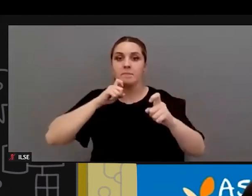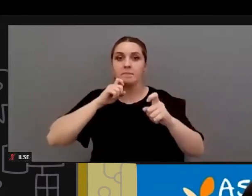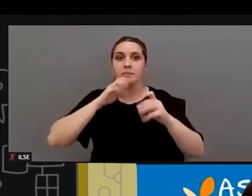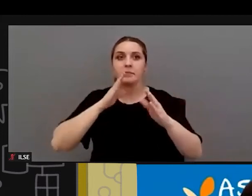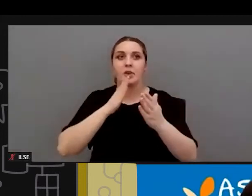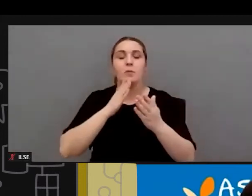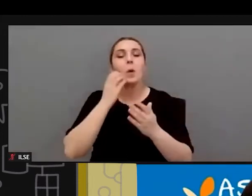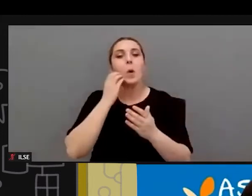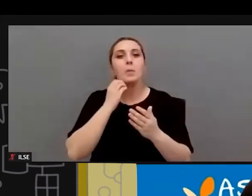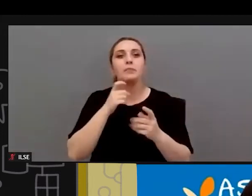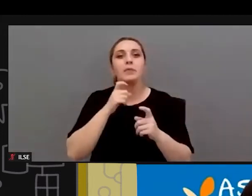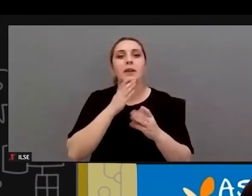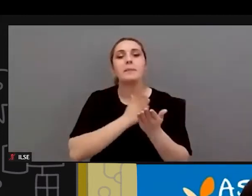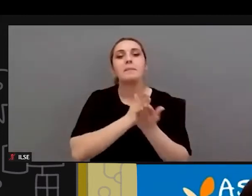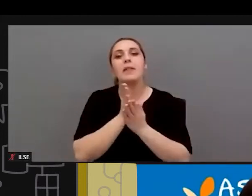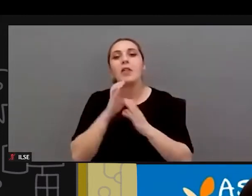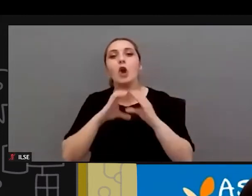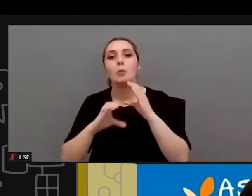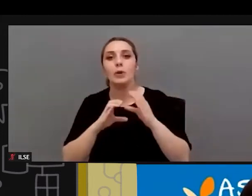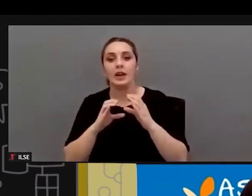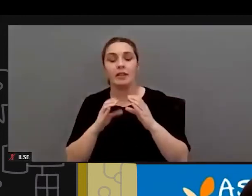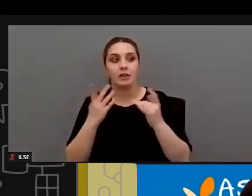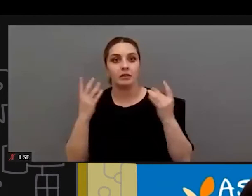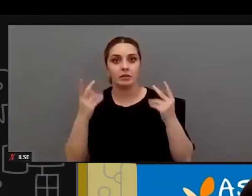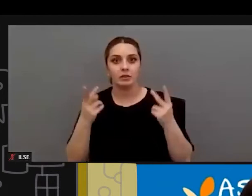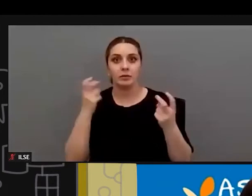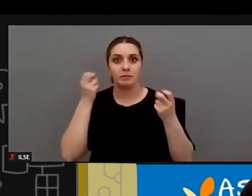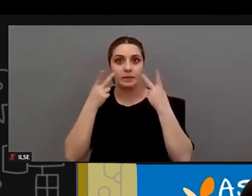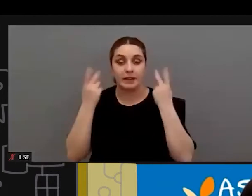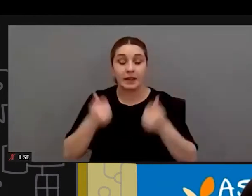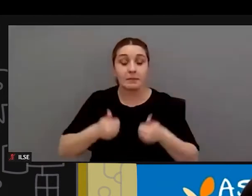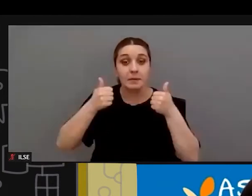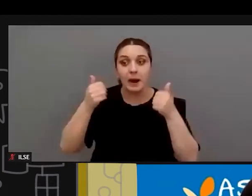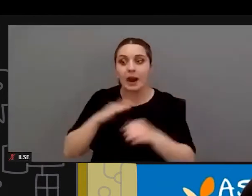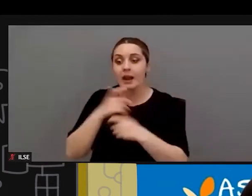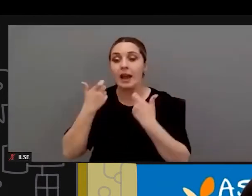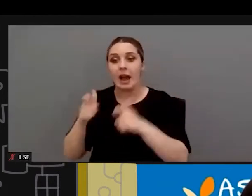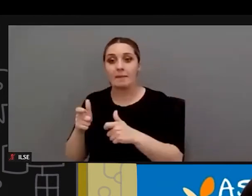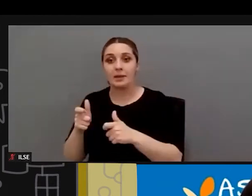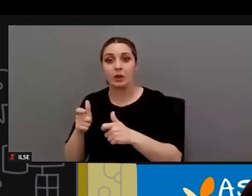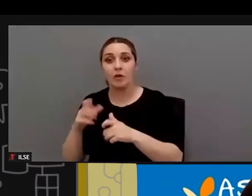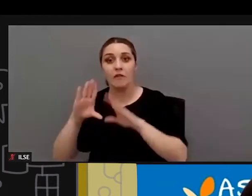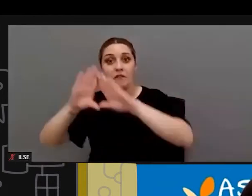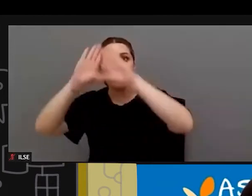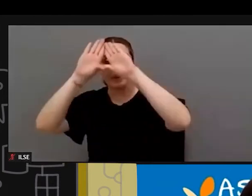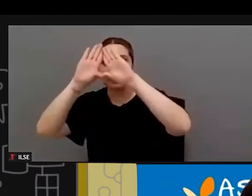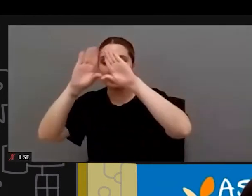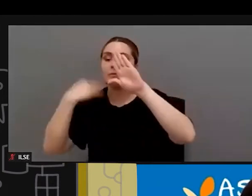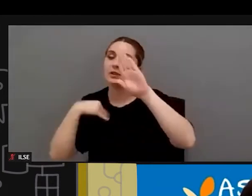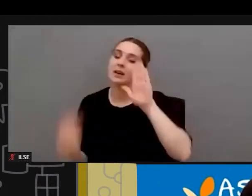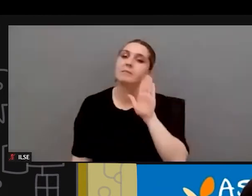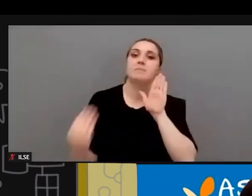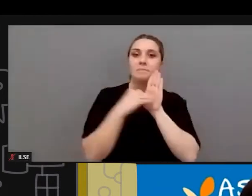sus propias organizaciones ha contribuido a que también el ámbito de la discapacidad perdón el ámbito del feminismo haya incorporado